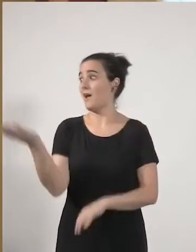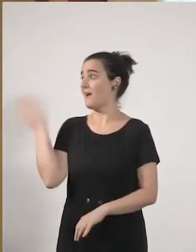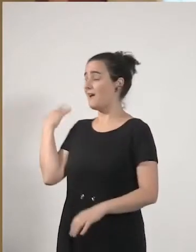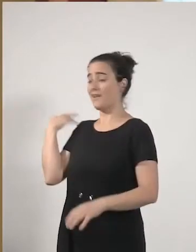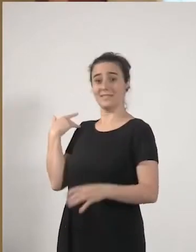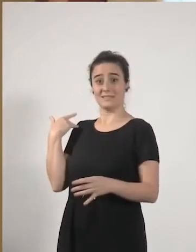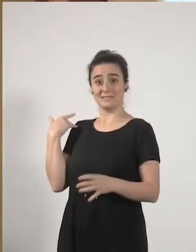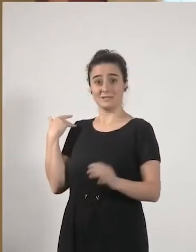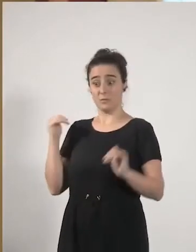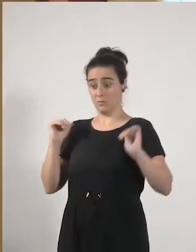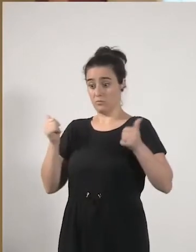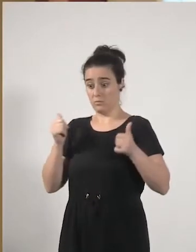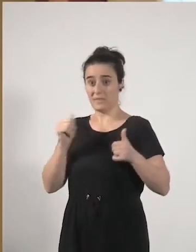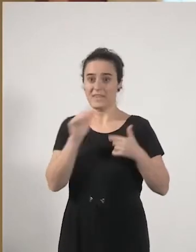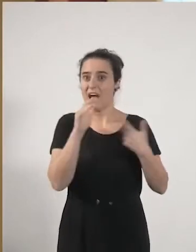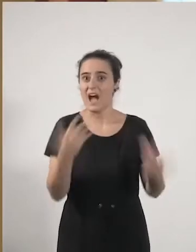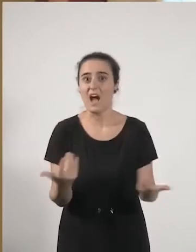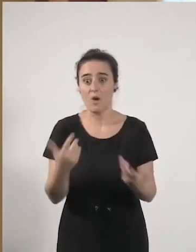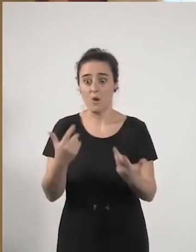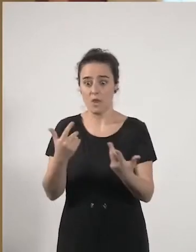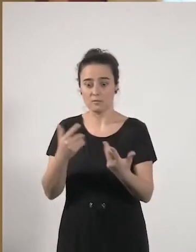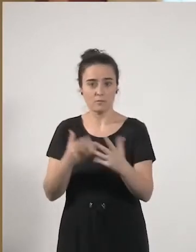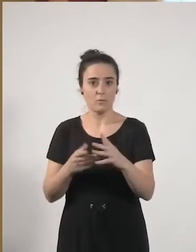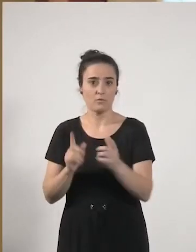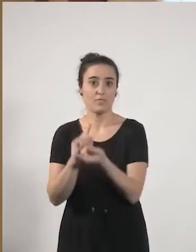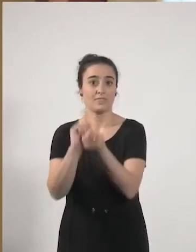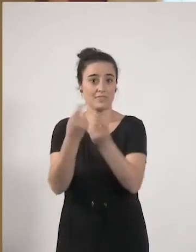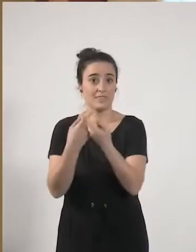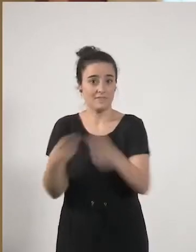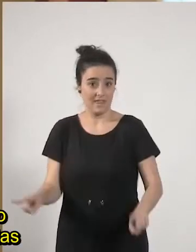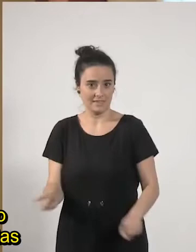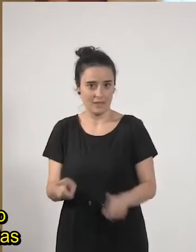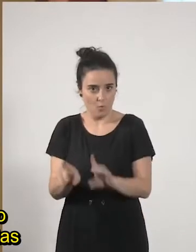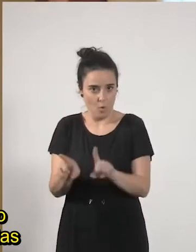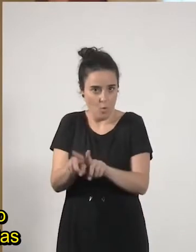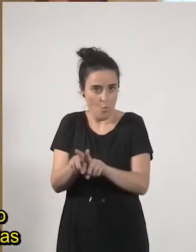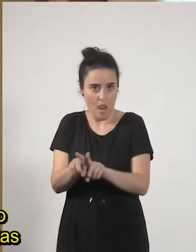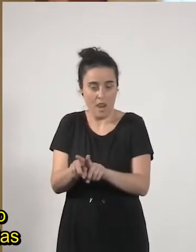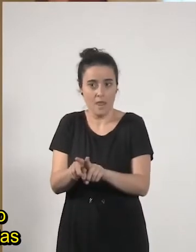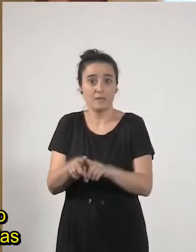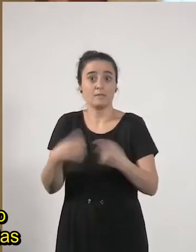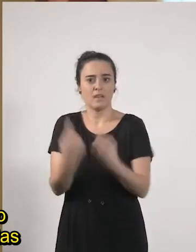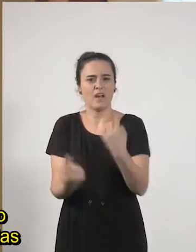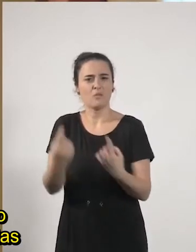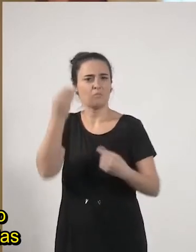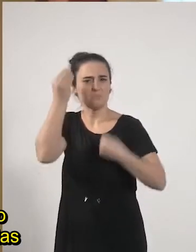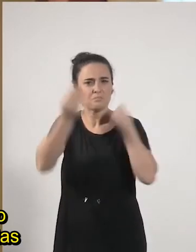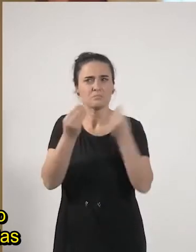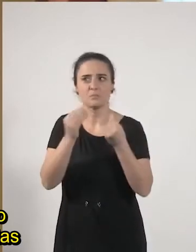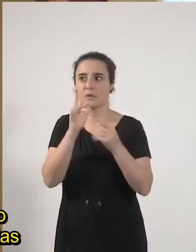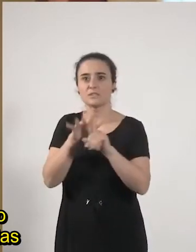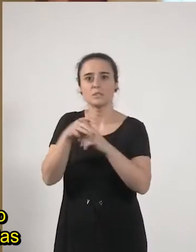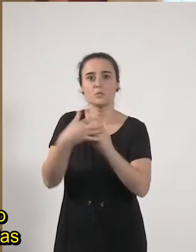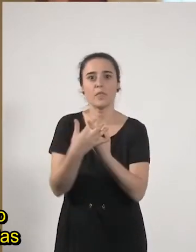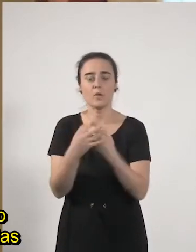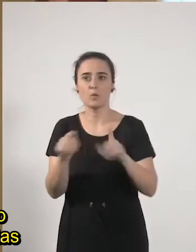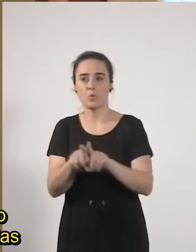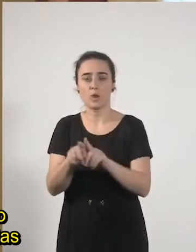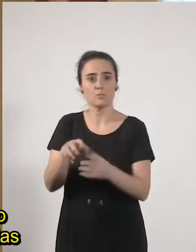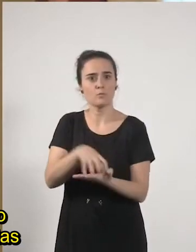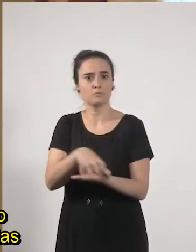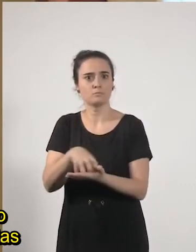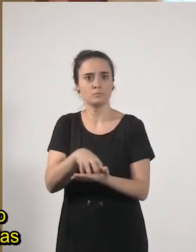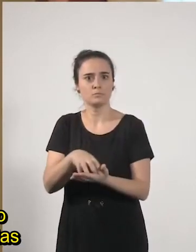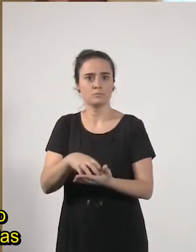entrado en ella y hay quienes pensamos que la única manera de afrontar este escenario incierto es compartiendo